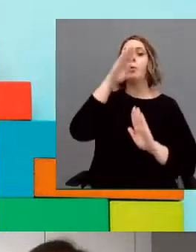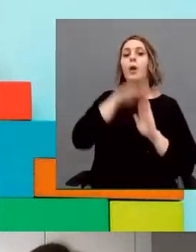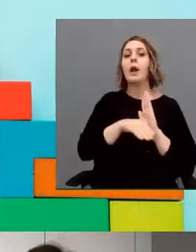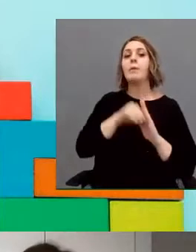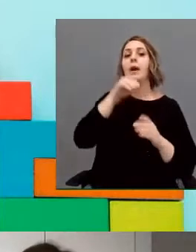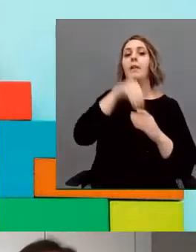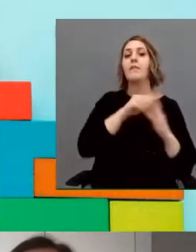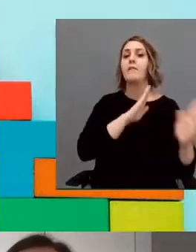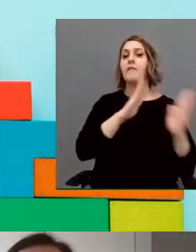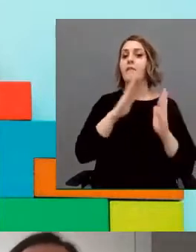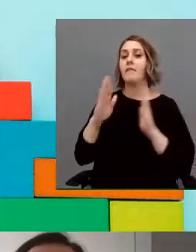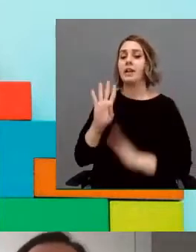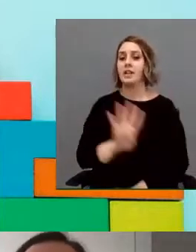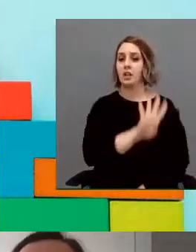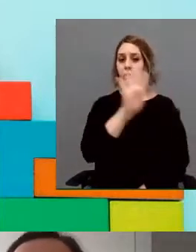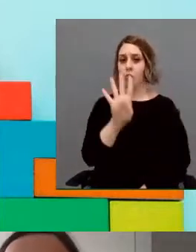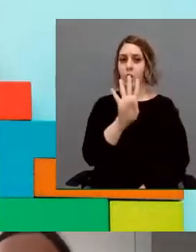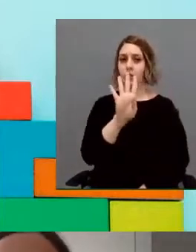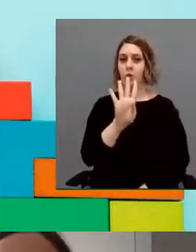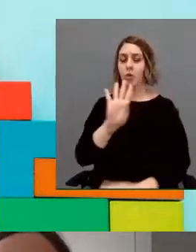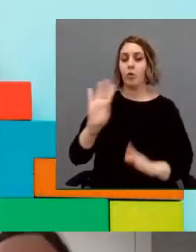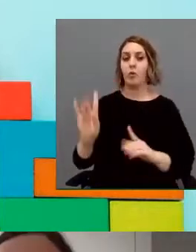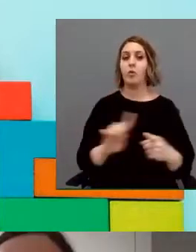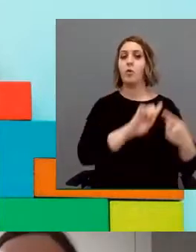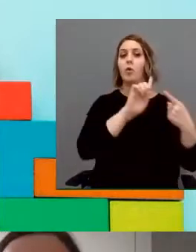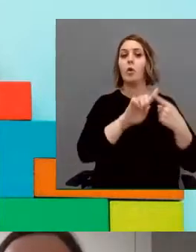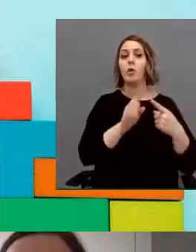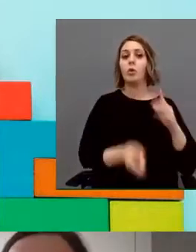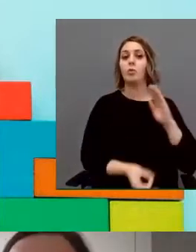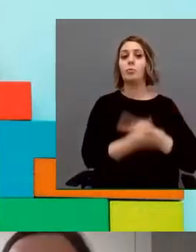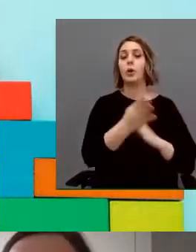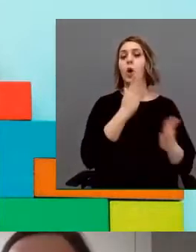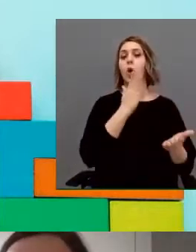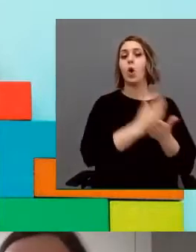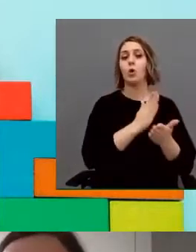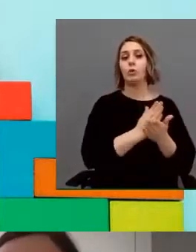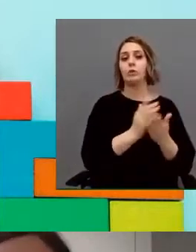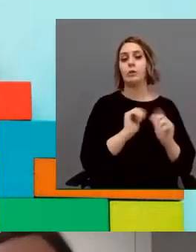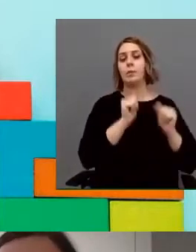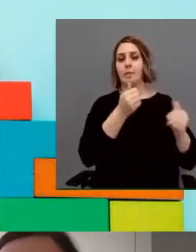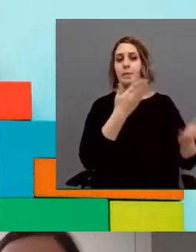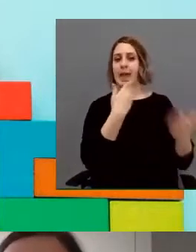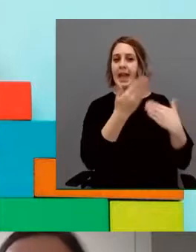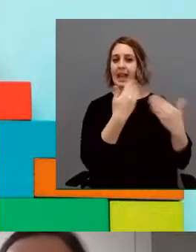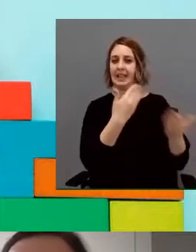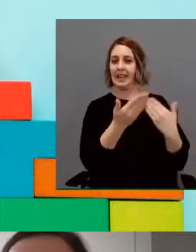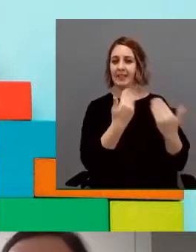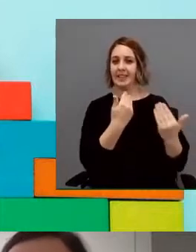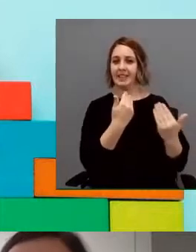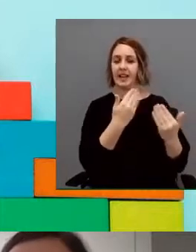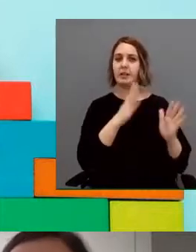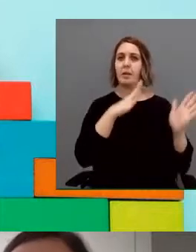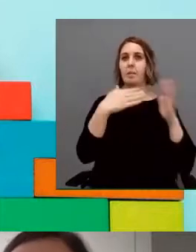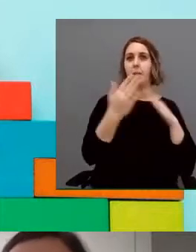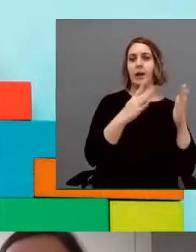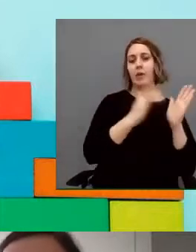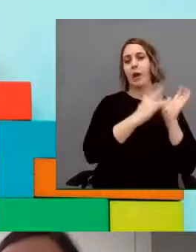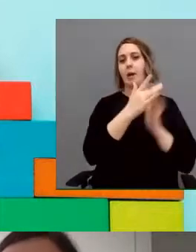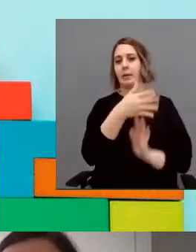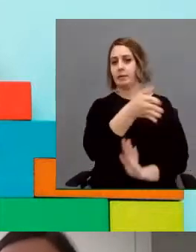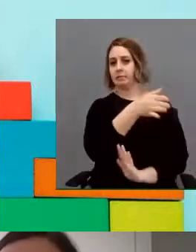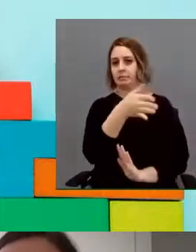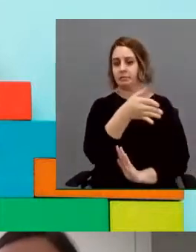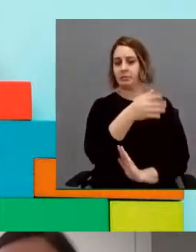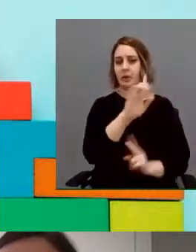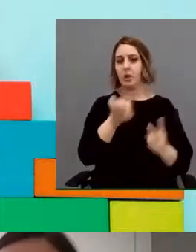cuatro fases. La primera fase es el lanzamiento del curso y comenzamos con las entrevistas en el tema de David. Y luego en